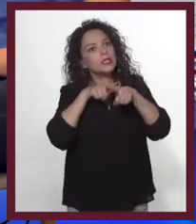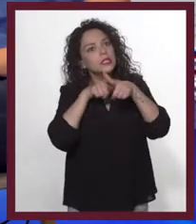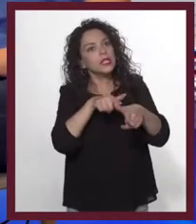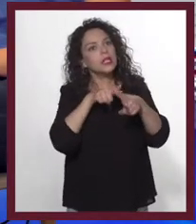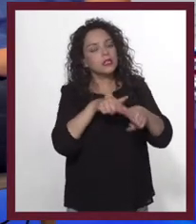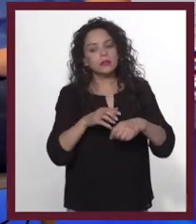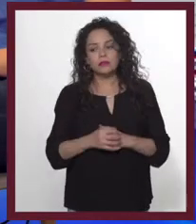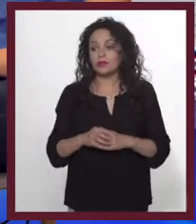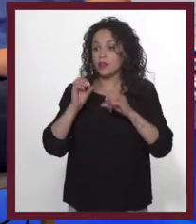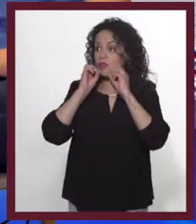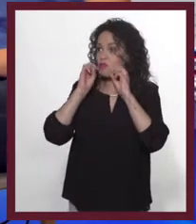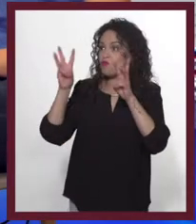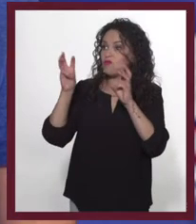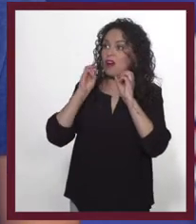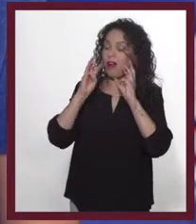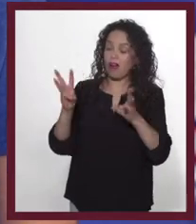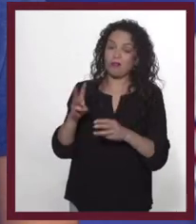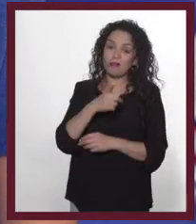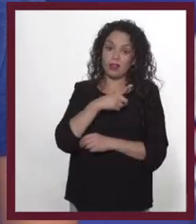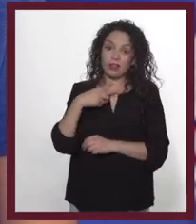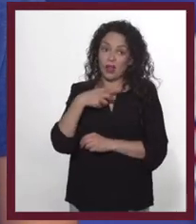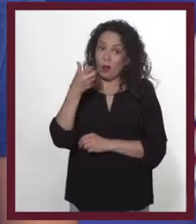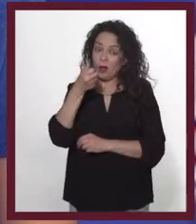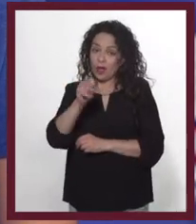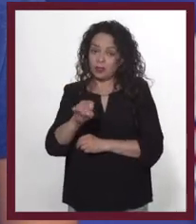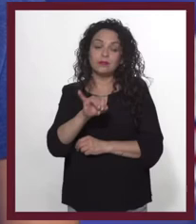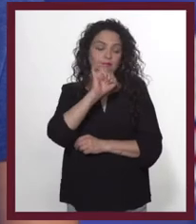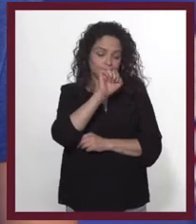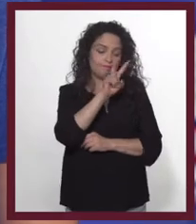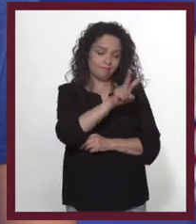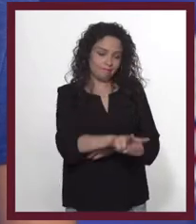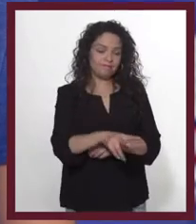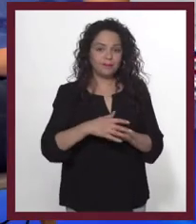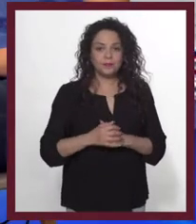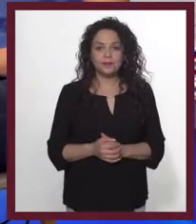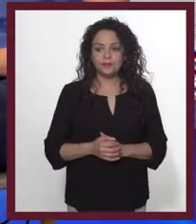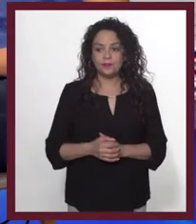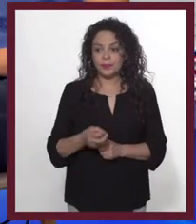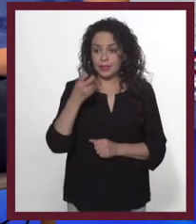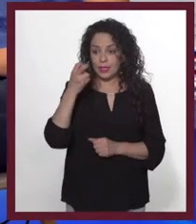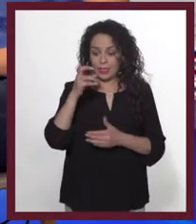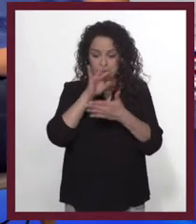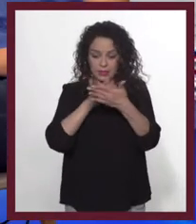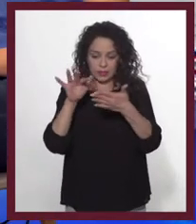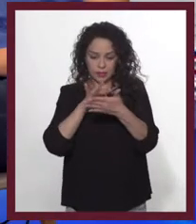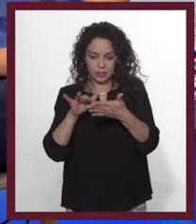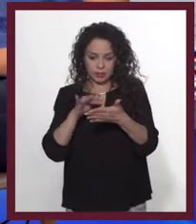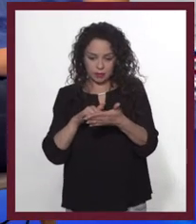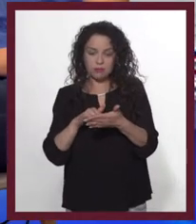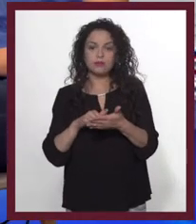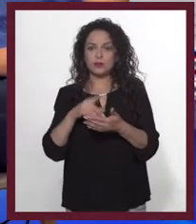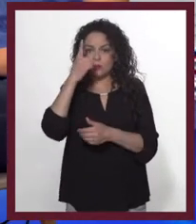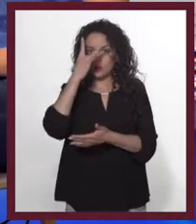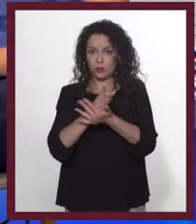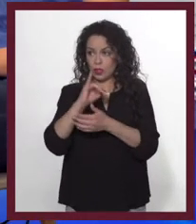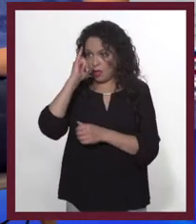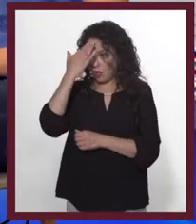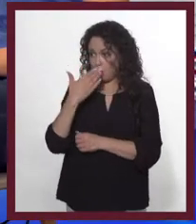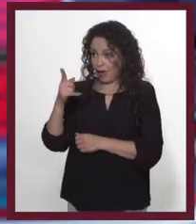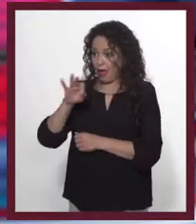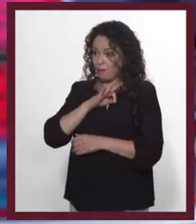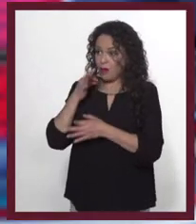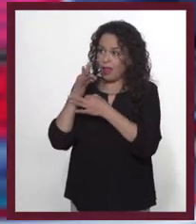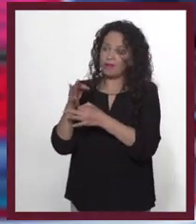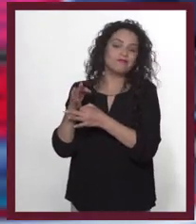Guau, es muy fuerte. No me lo imagino dicho de otra manera. Así es. El texto logra un cometido que no